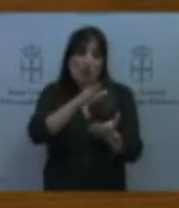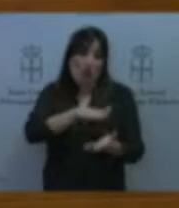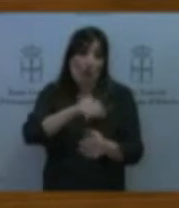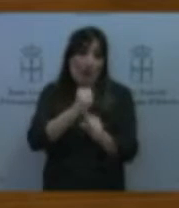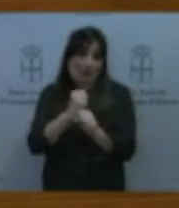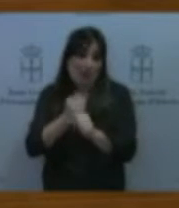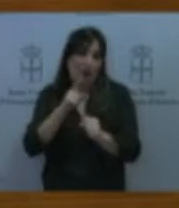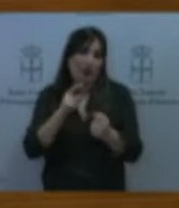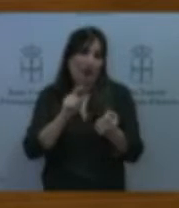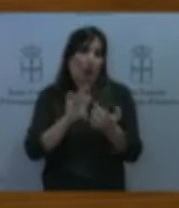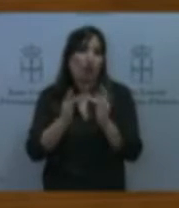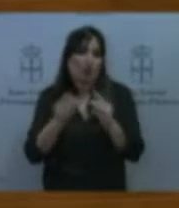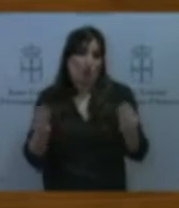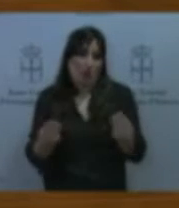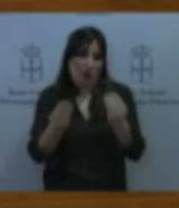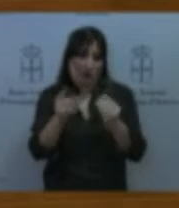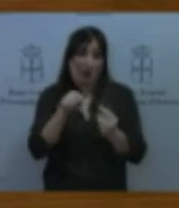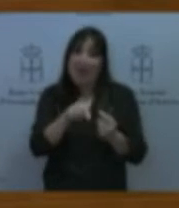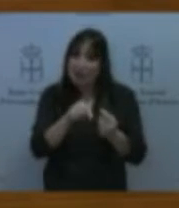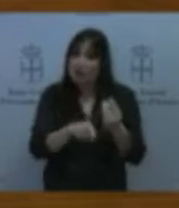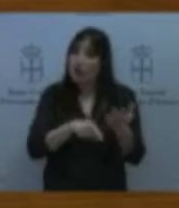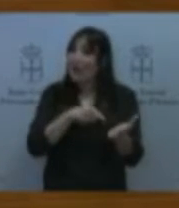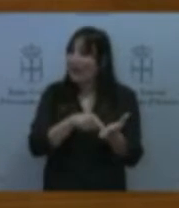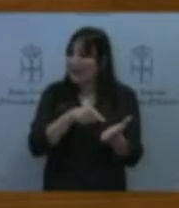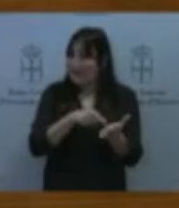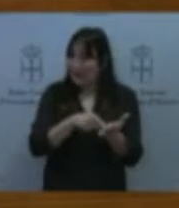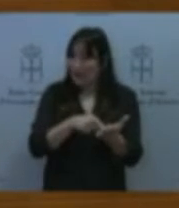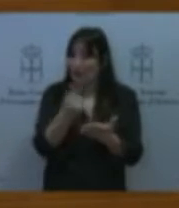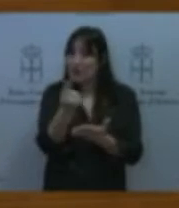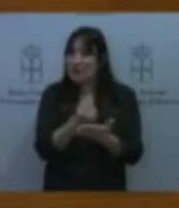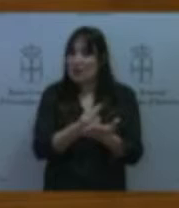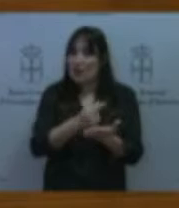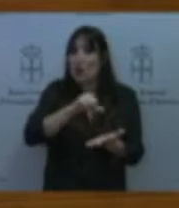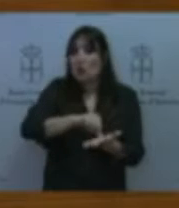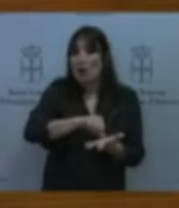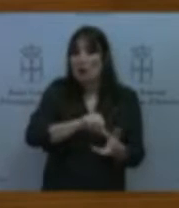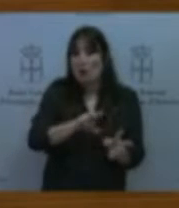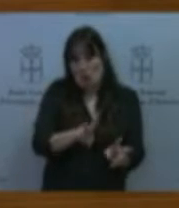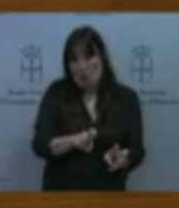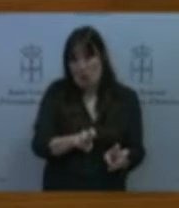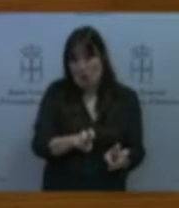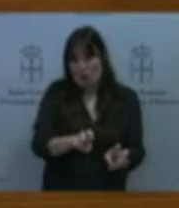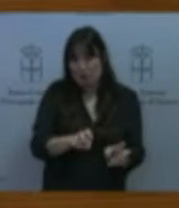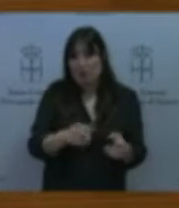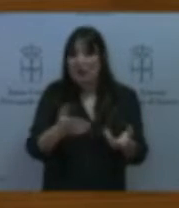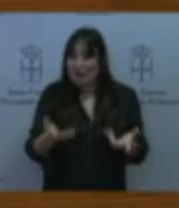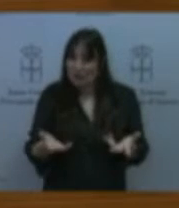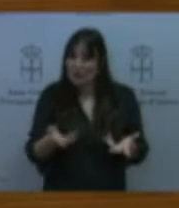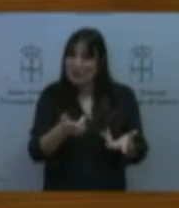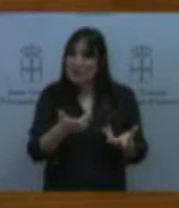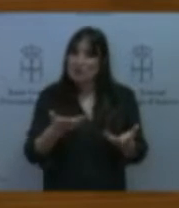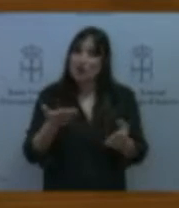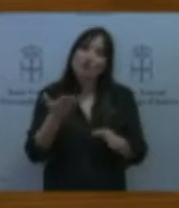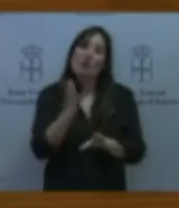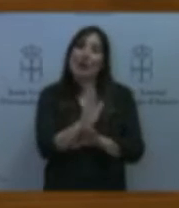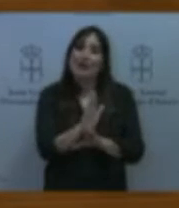exigir poner en marcha nuevos diseños urbanos. Por eso se plantean lo que se llama ejes cívicos, donde se establece